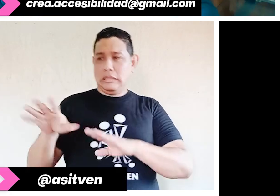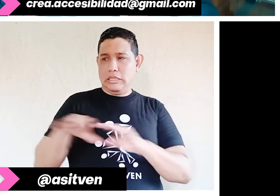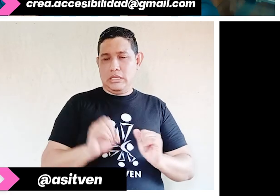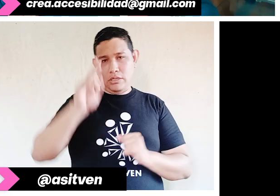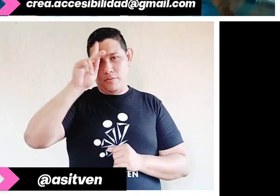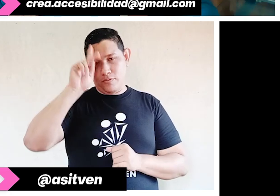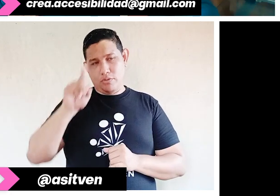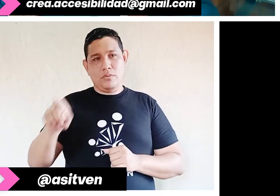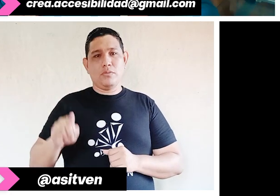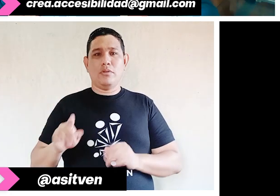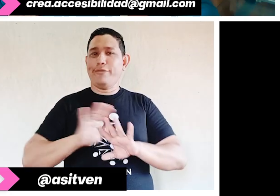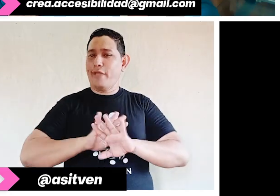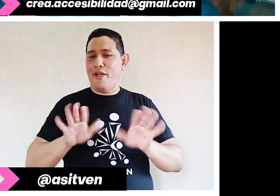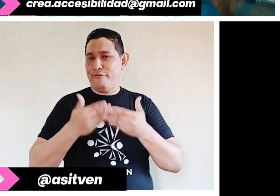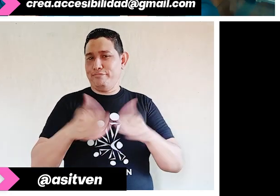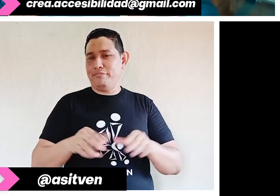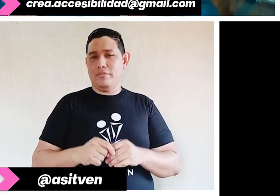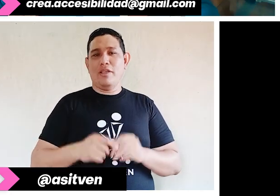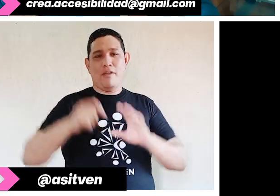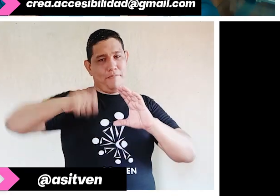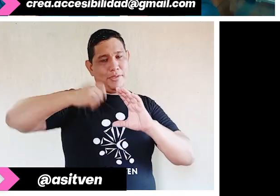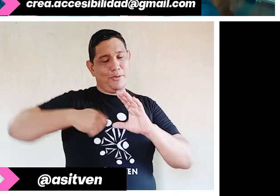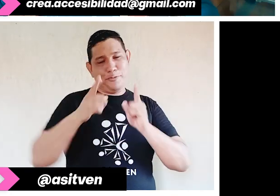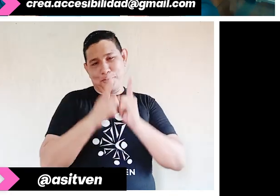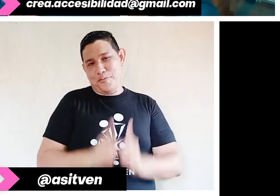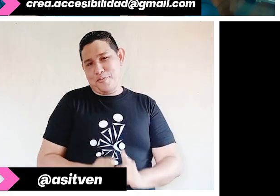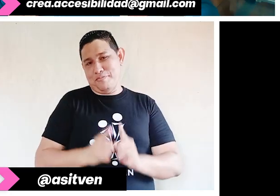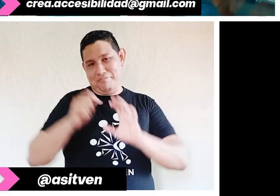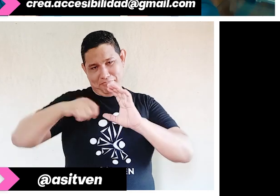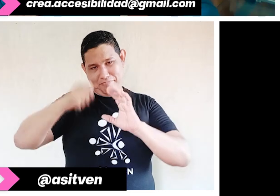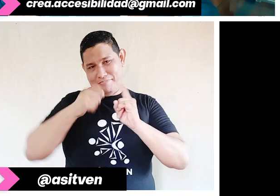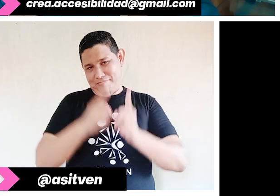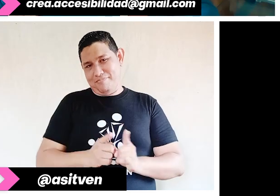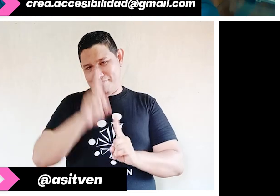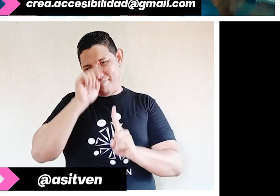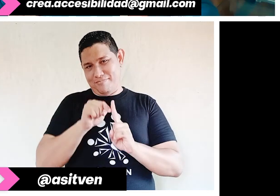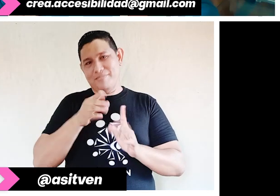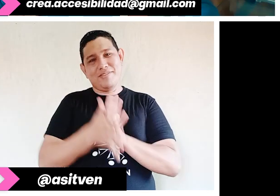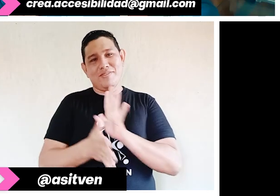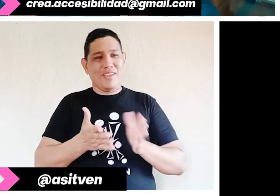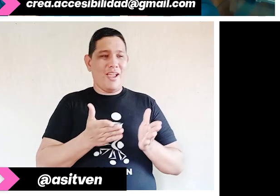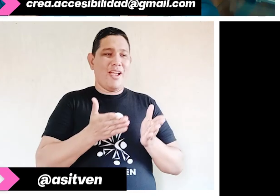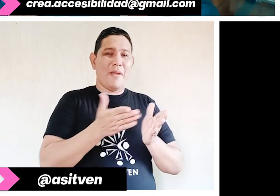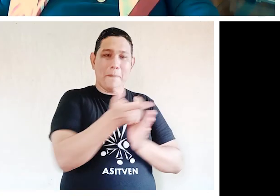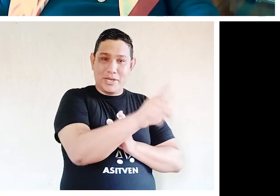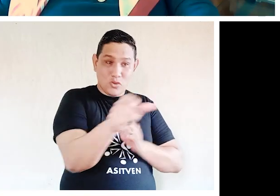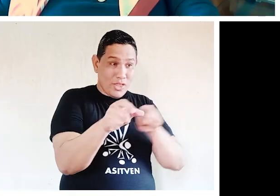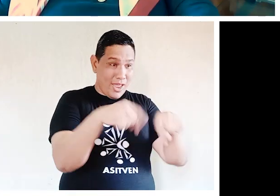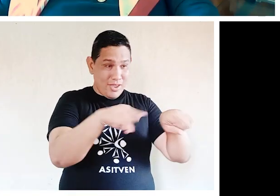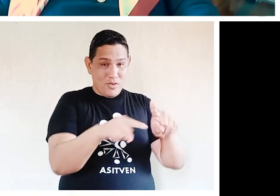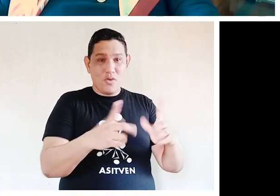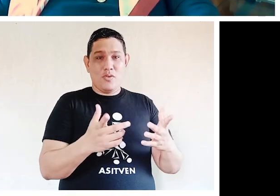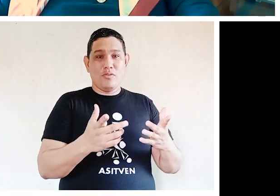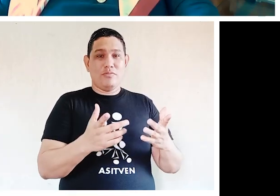miren, yo creo que ya podemos concluir esta parte de este video, al menos este video que lo vamos a dedicar única y exclusivamente a la atención al cliente en los entornos digitales,